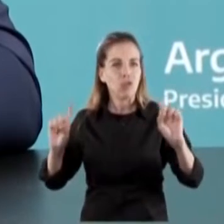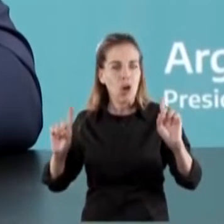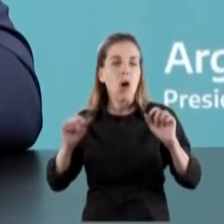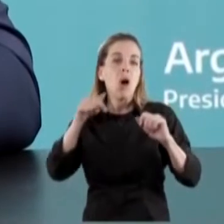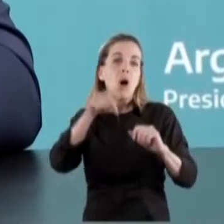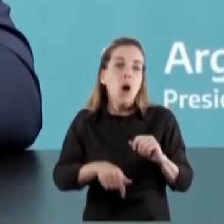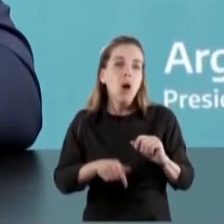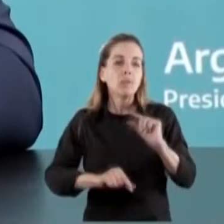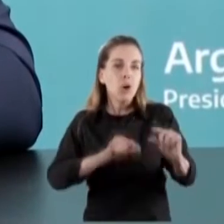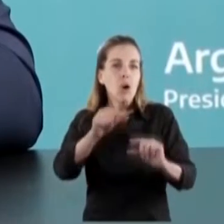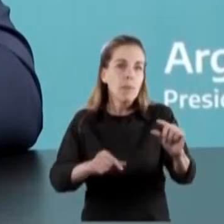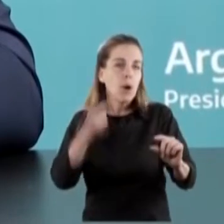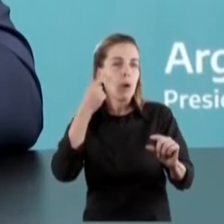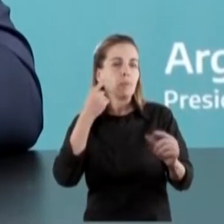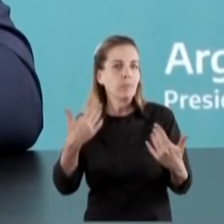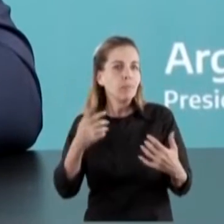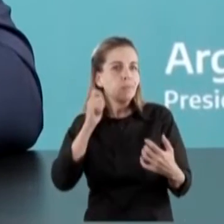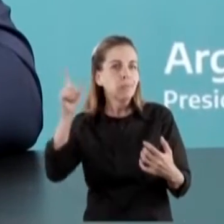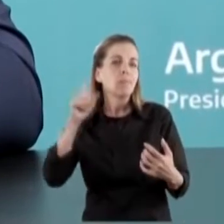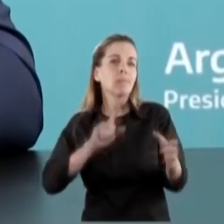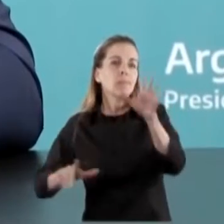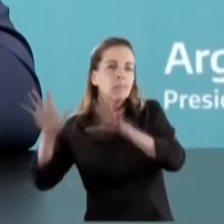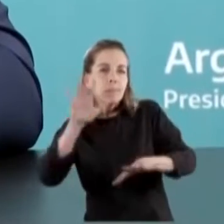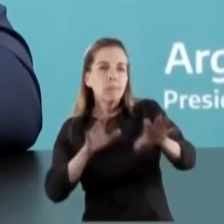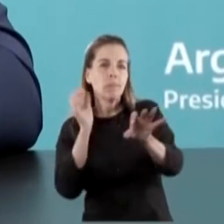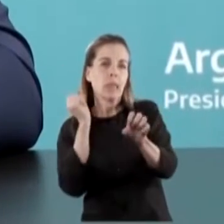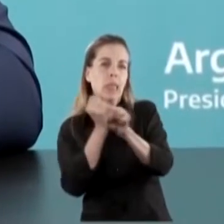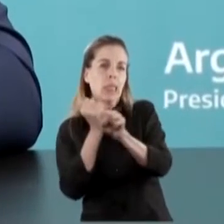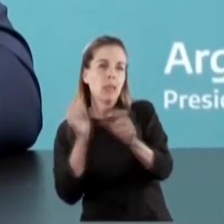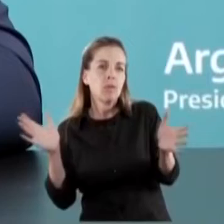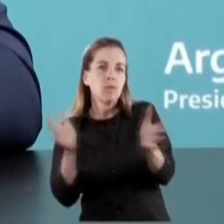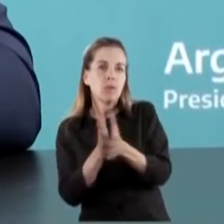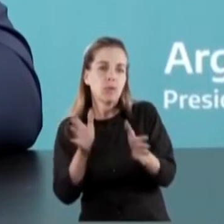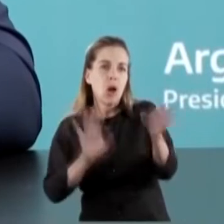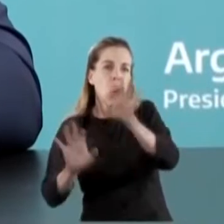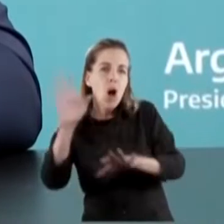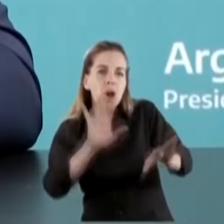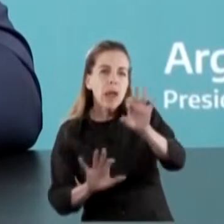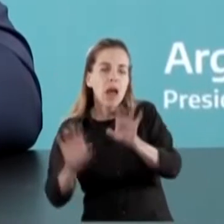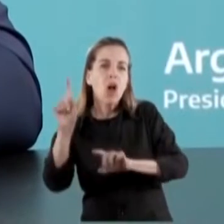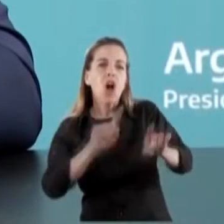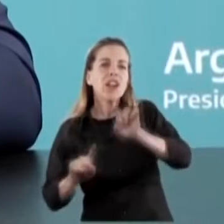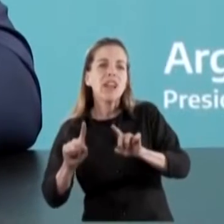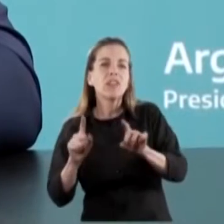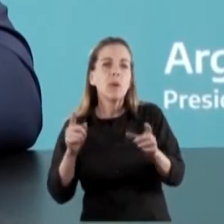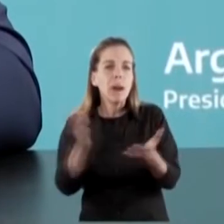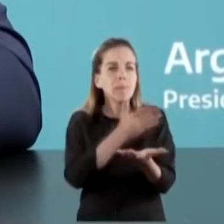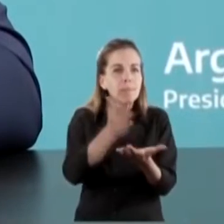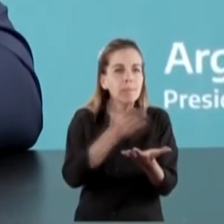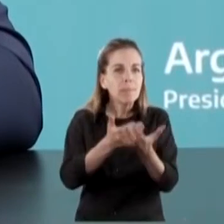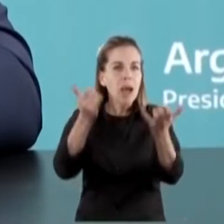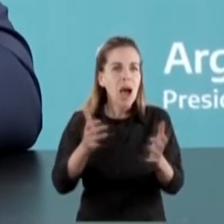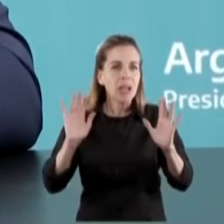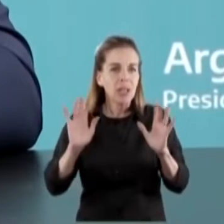se está logrando es la coordinación absoluta para la provisión. También hay que entender que hay asimetrías